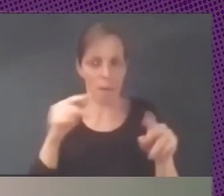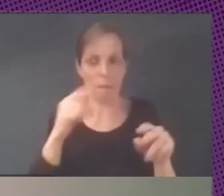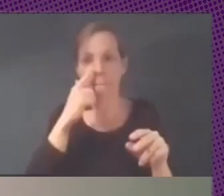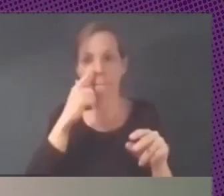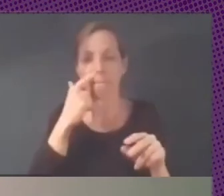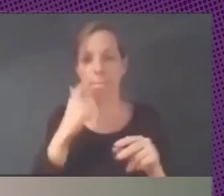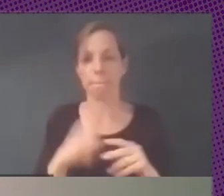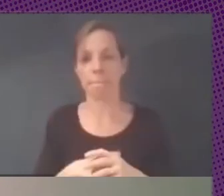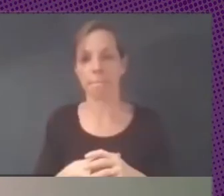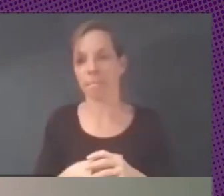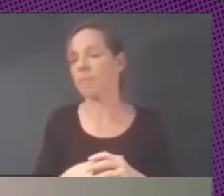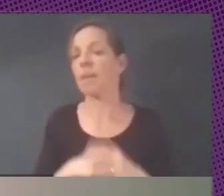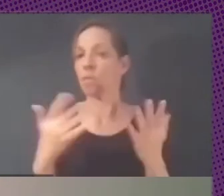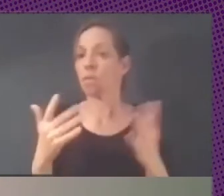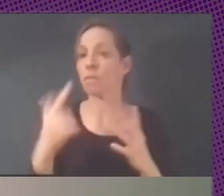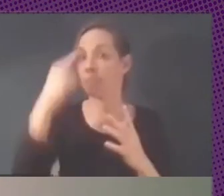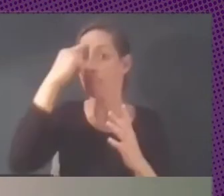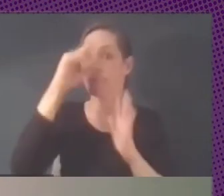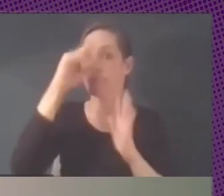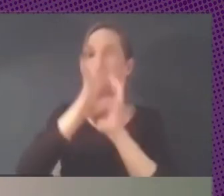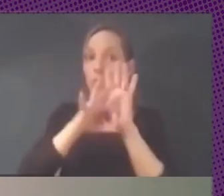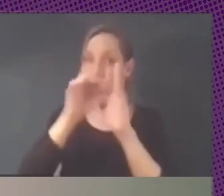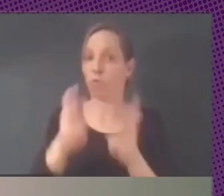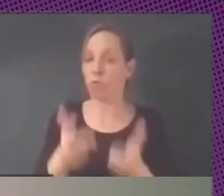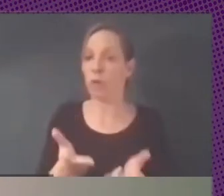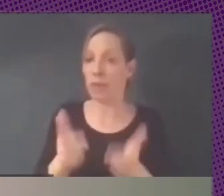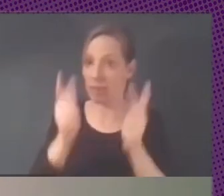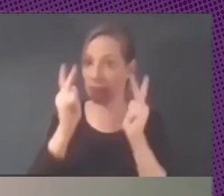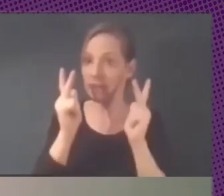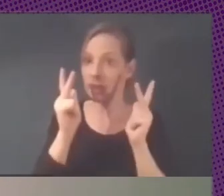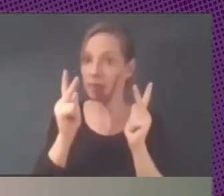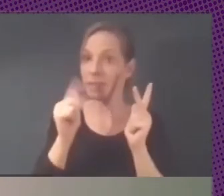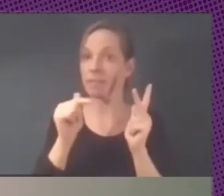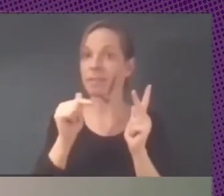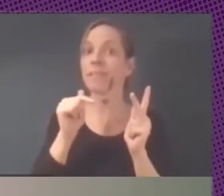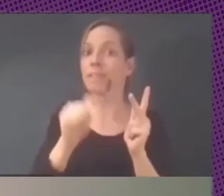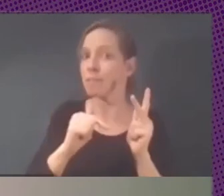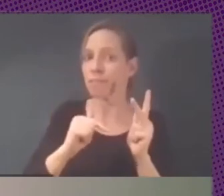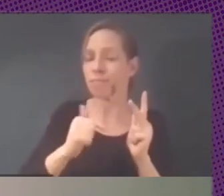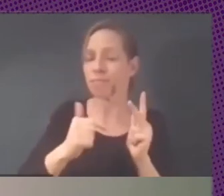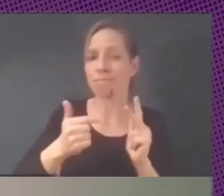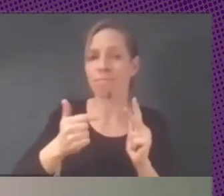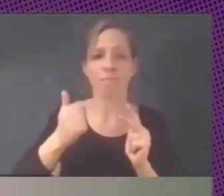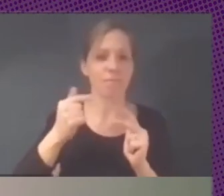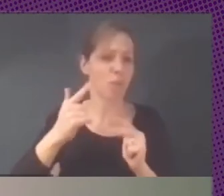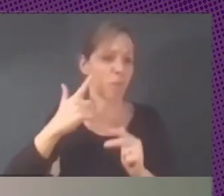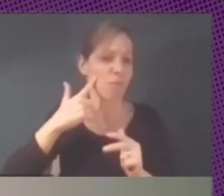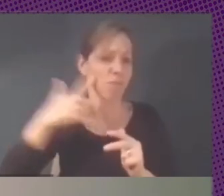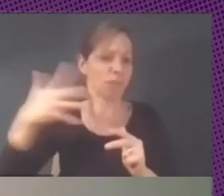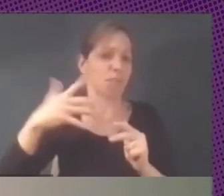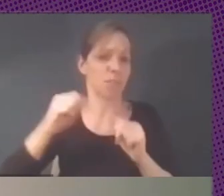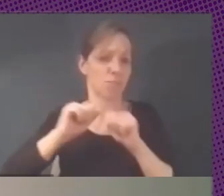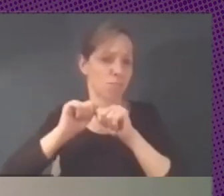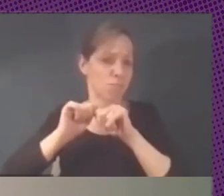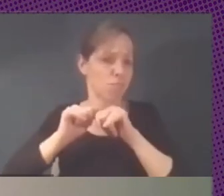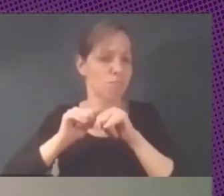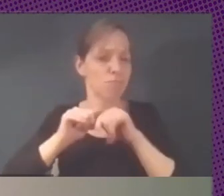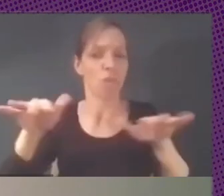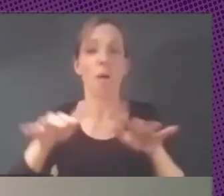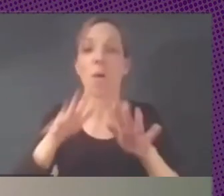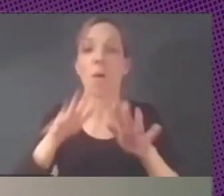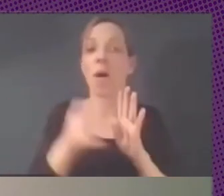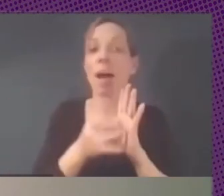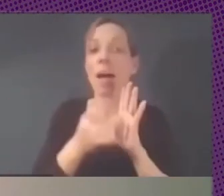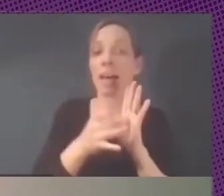pensando en software libre justamente una de las claves del éxito del software libre tanto éxito en calidad del software como en